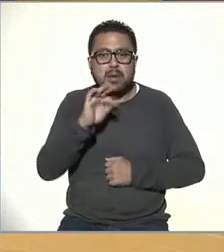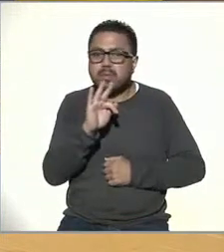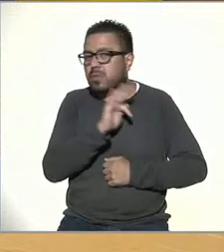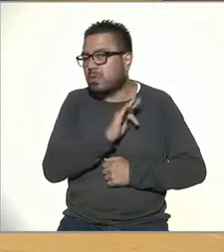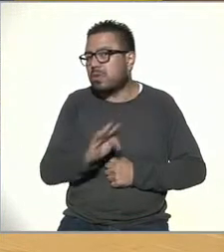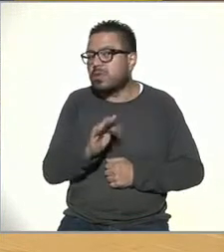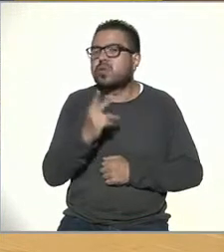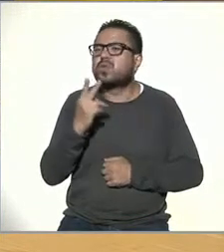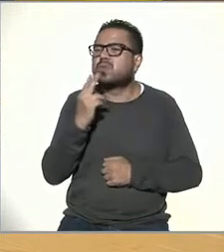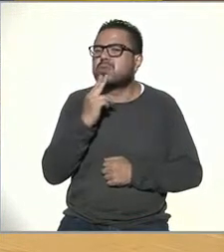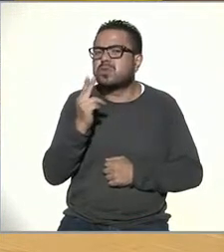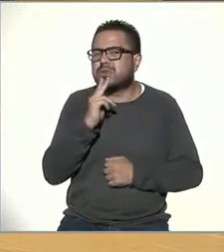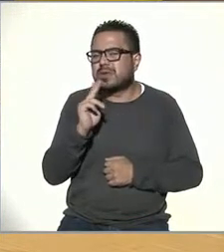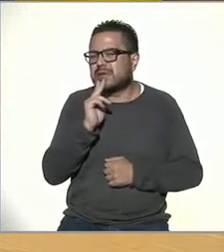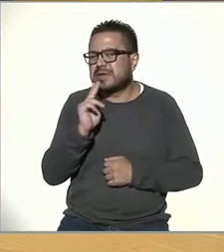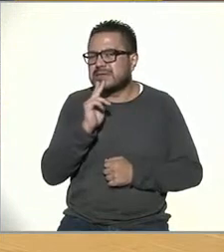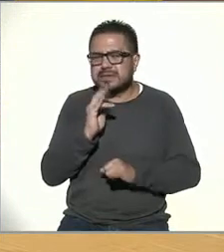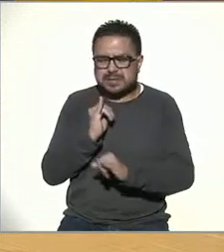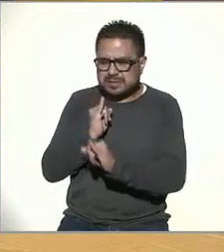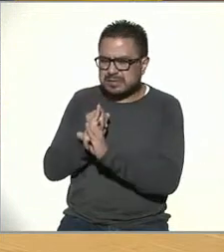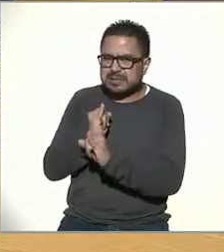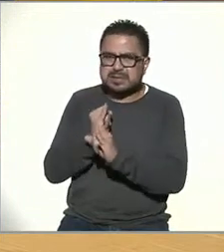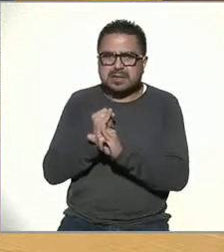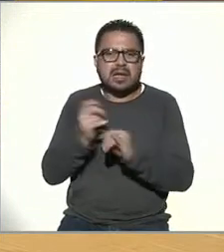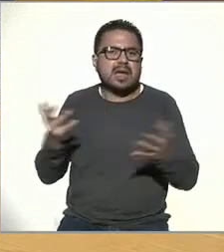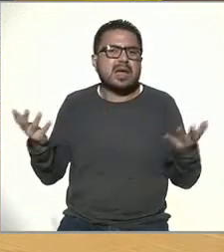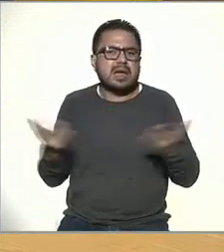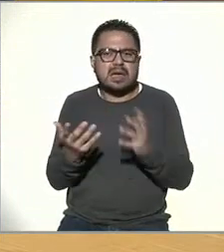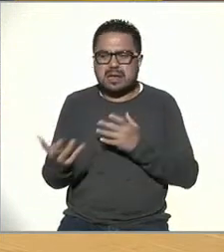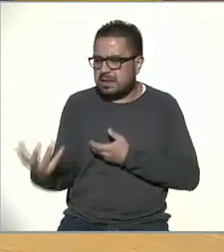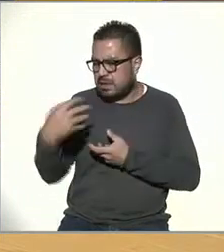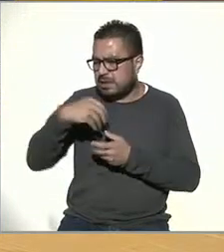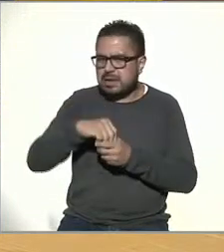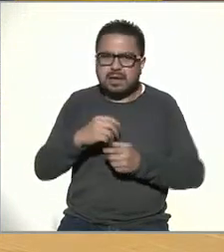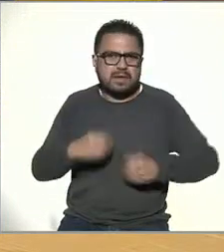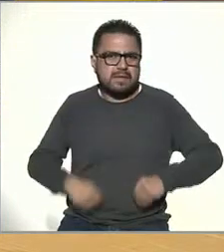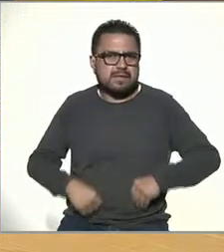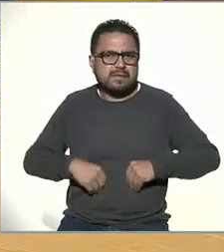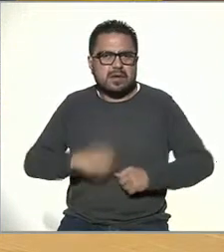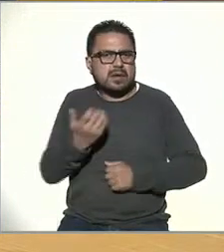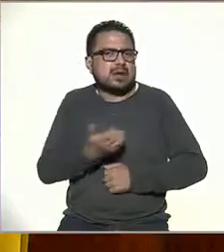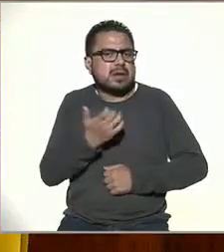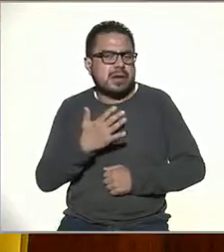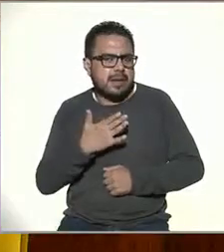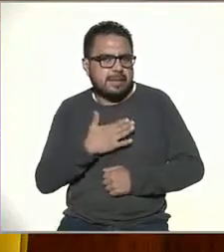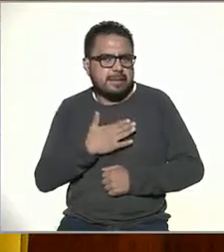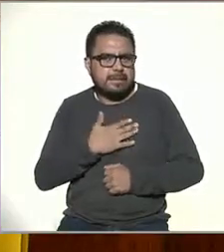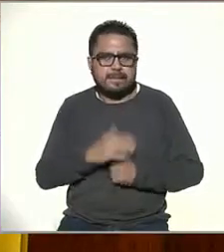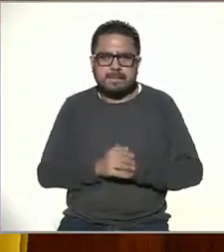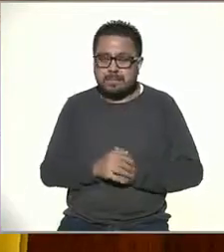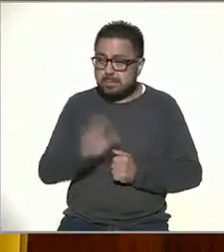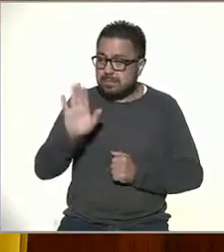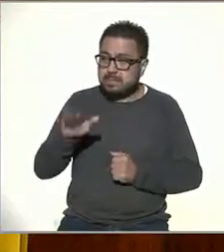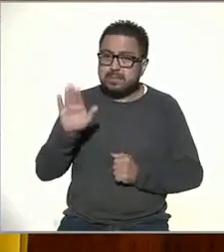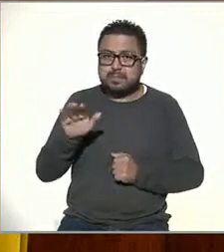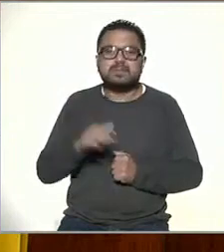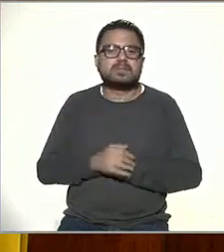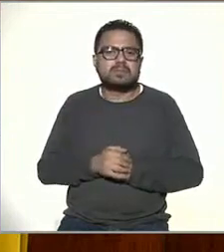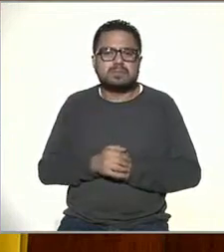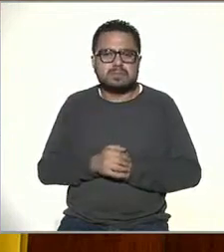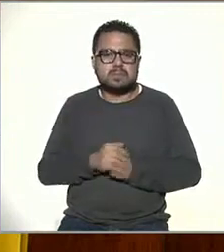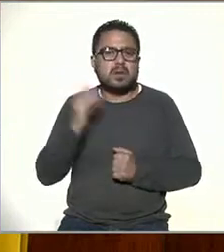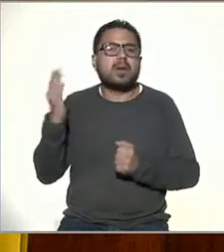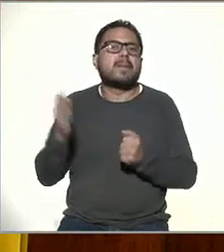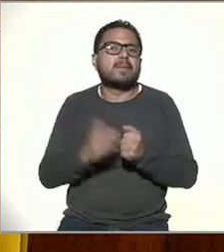precisamente, utilizar Internet y hacerlo parte de nuestra vida cotidiana? Mira, Lupita, vamos a dar... El